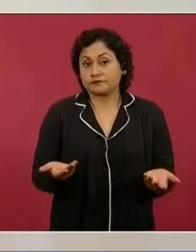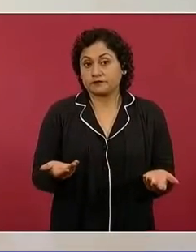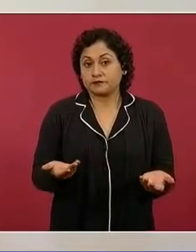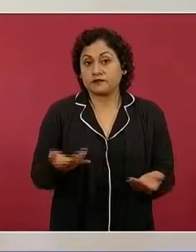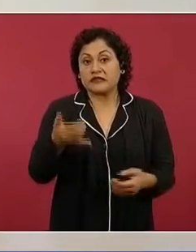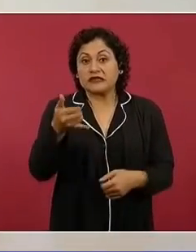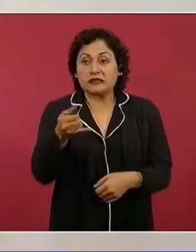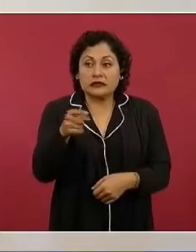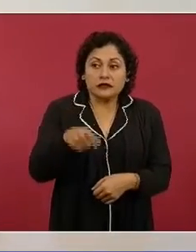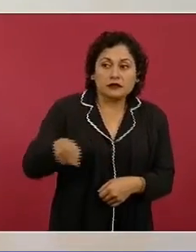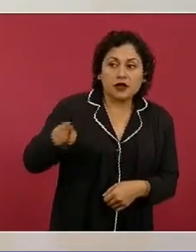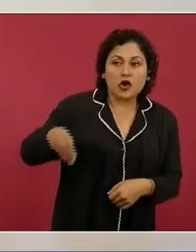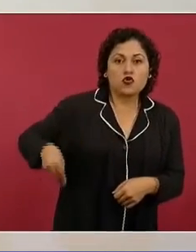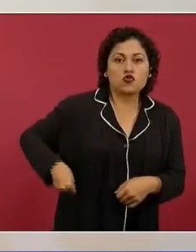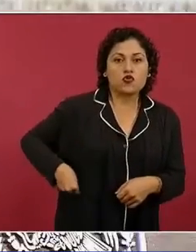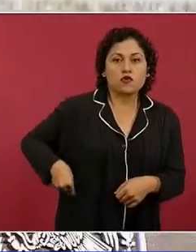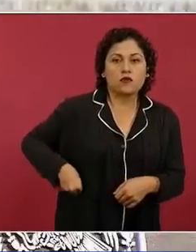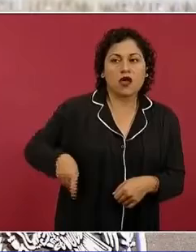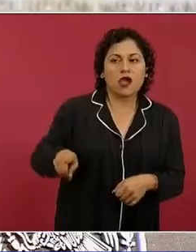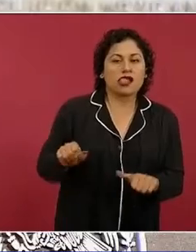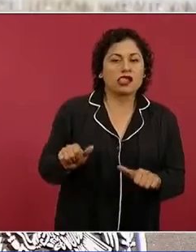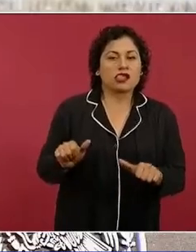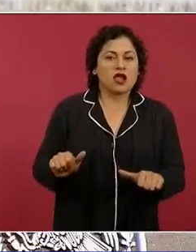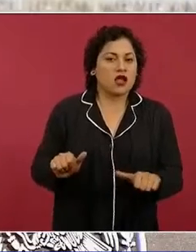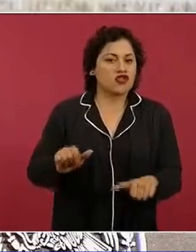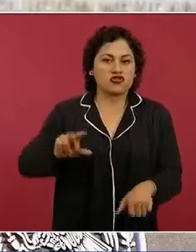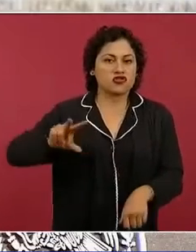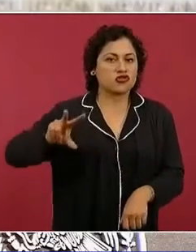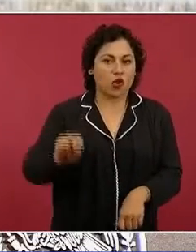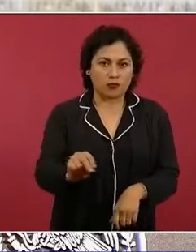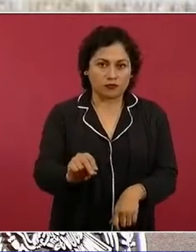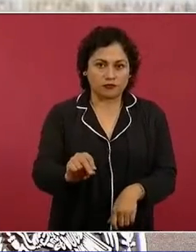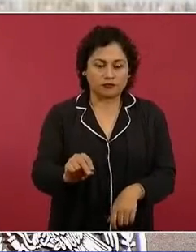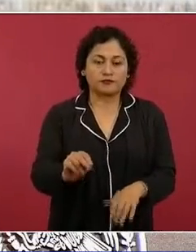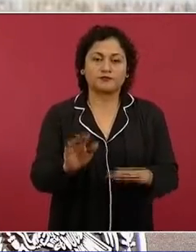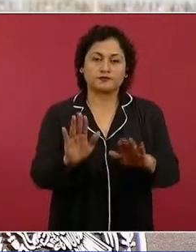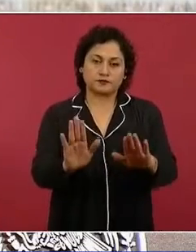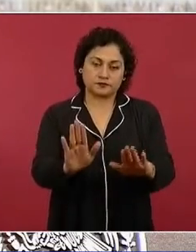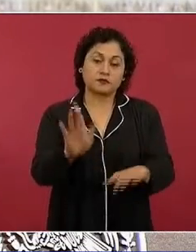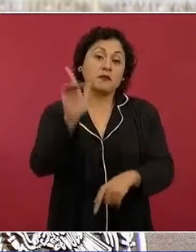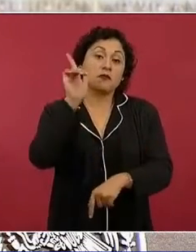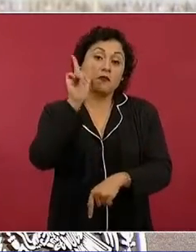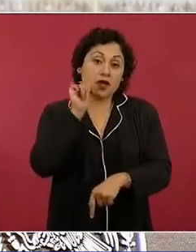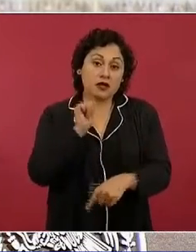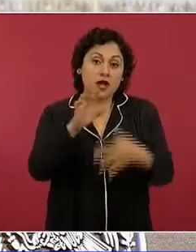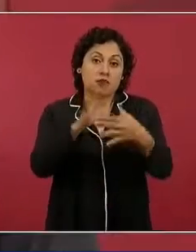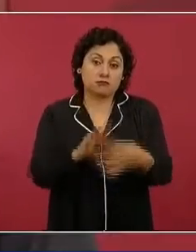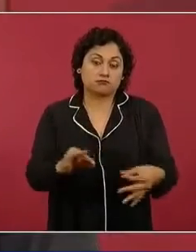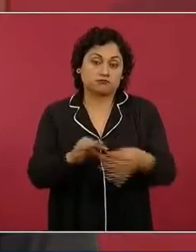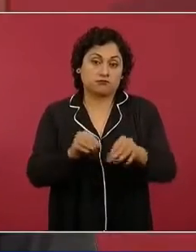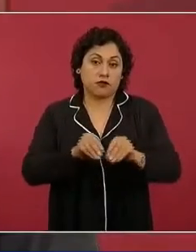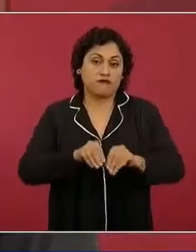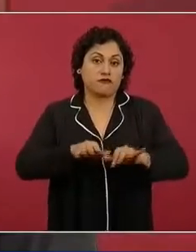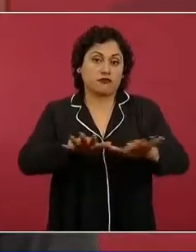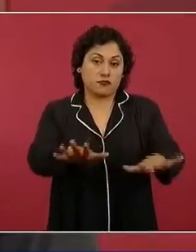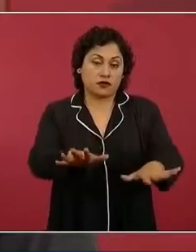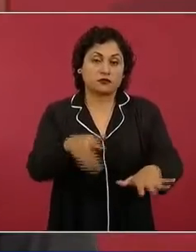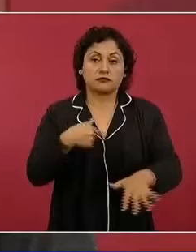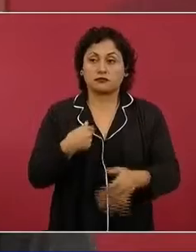permite la impunidad. Entonces, mañana vamos a informar y mi abrazo a los familiares,